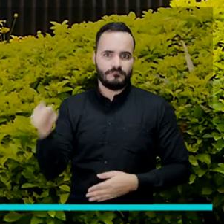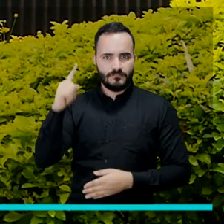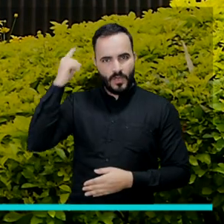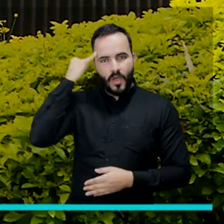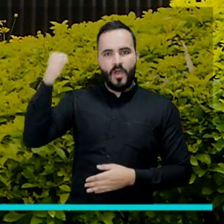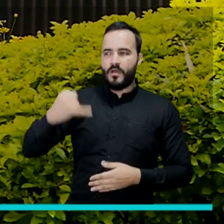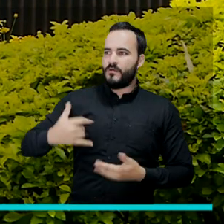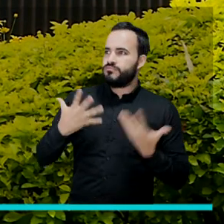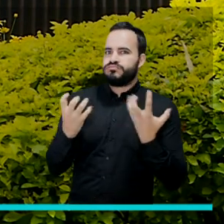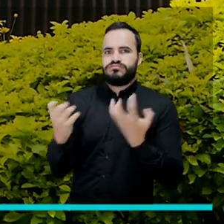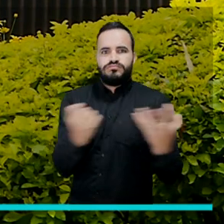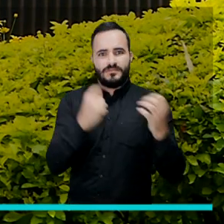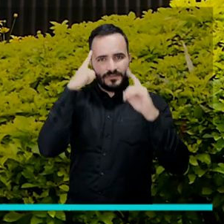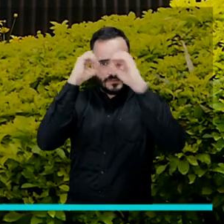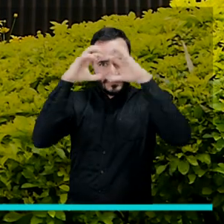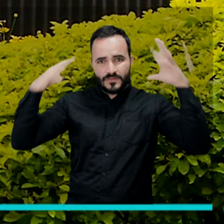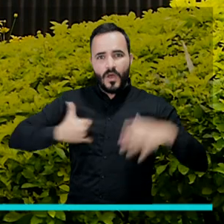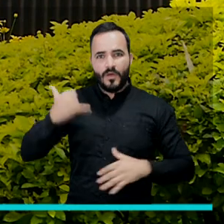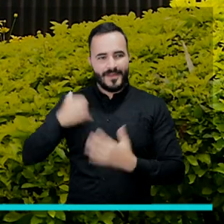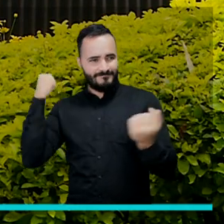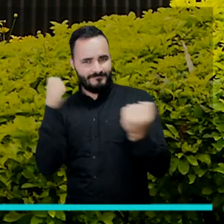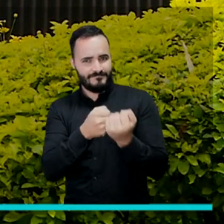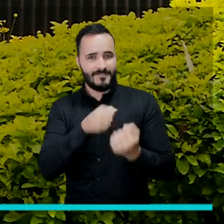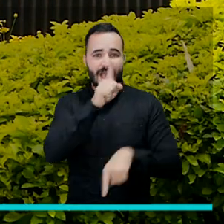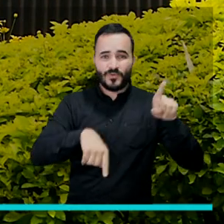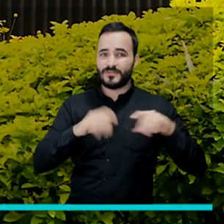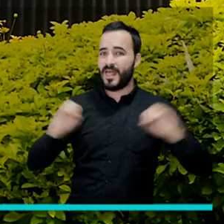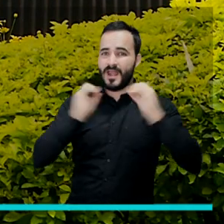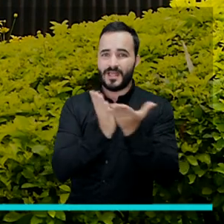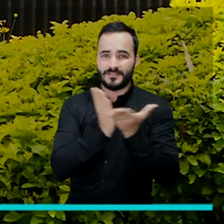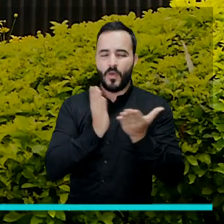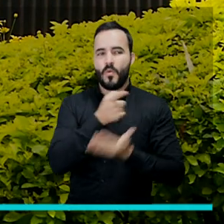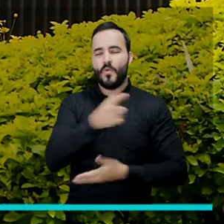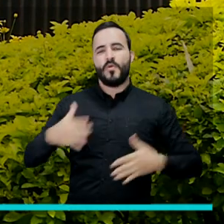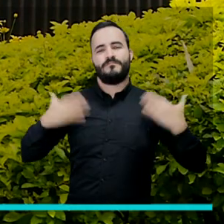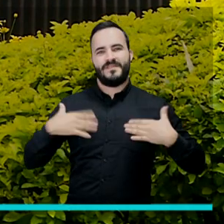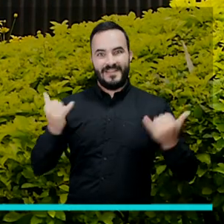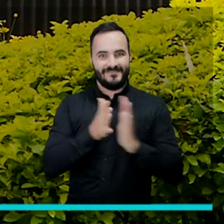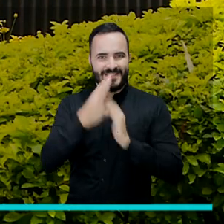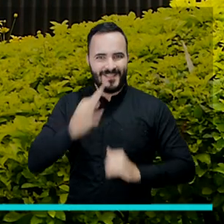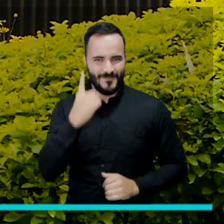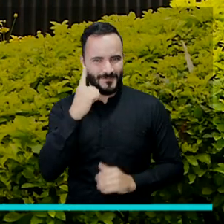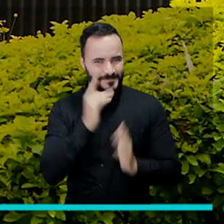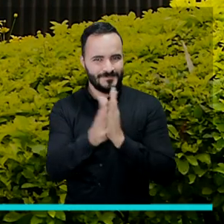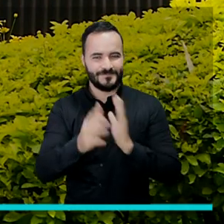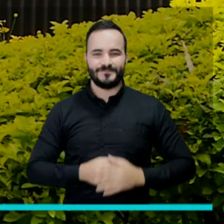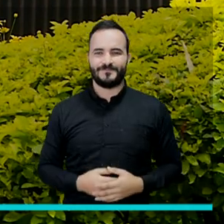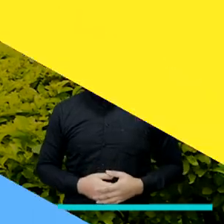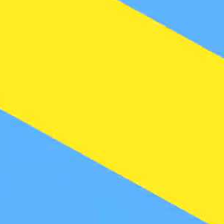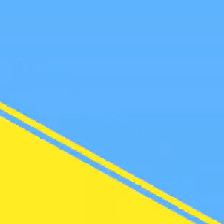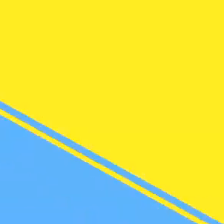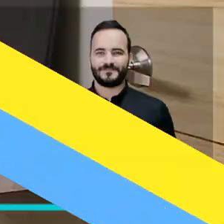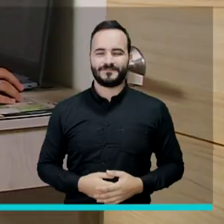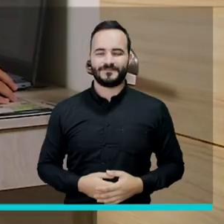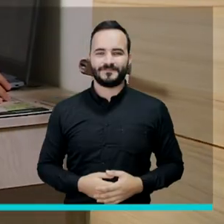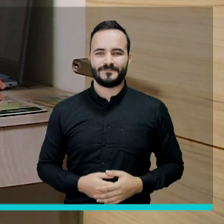muchos jóvenes de la ciudad que no tienen los recursos para estudiar una tecnología o una carrera profesional. Esta es una de esas historias.